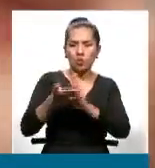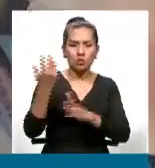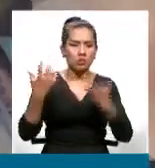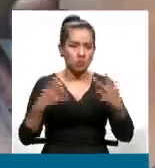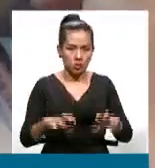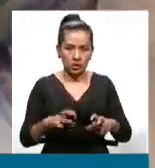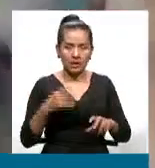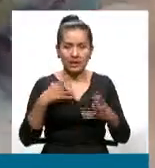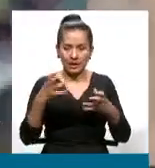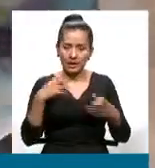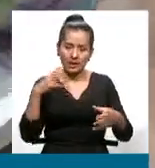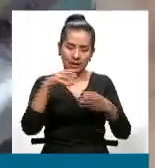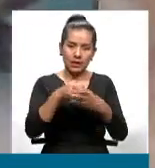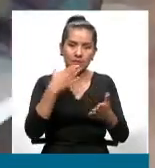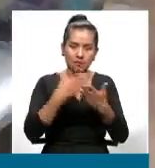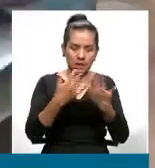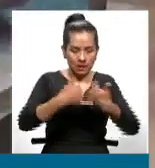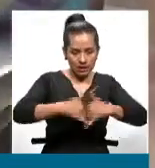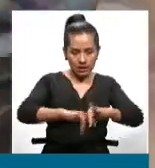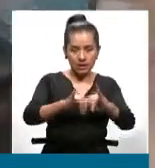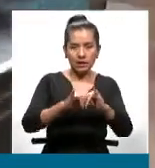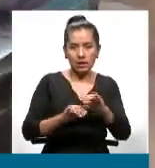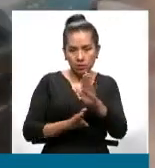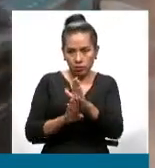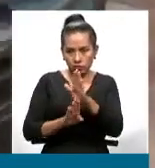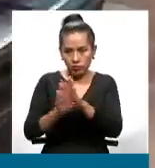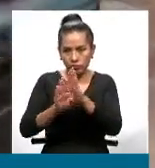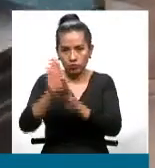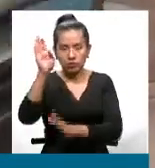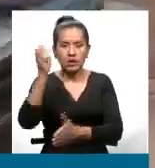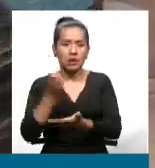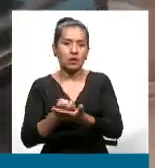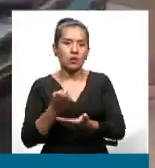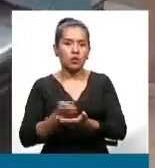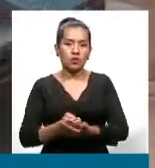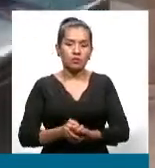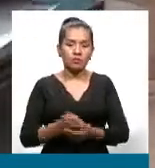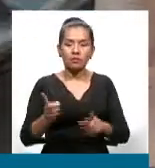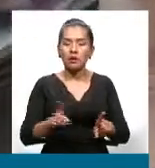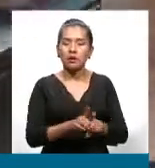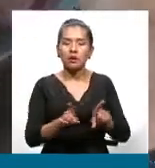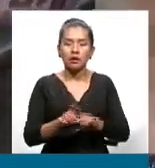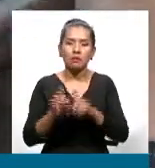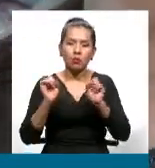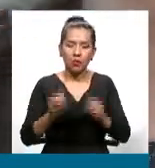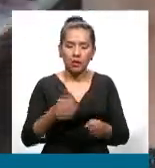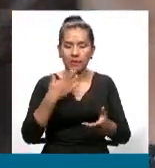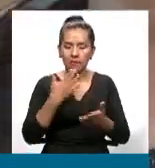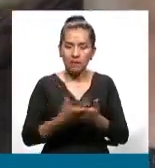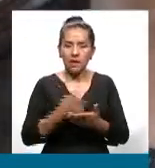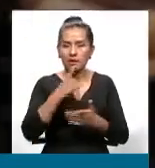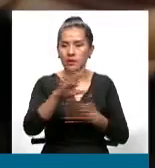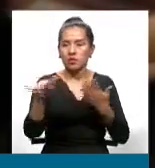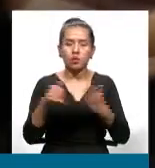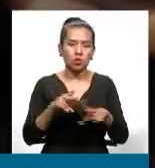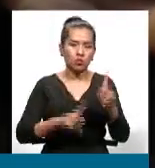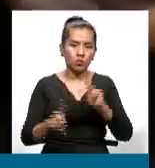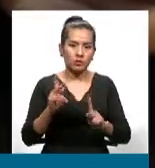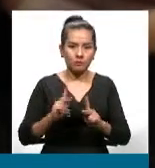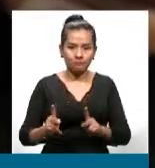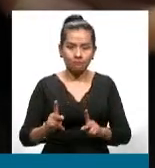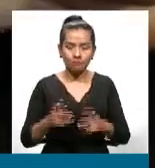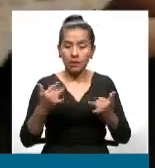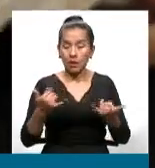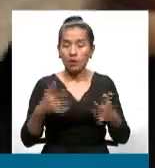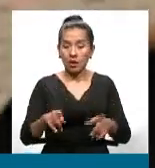dentro de esa senda de crecimiento económico y también poder llevar un mayor bienestar a la población. Entonces estamos en